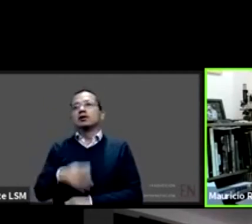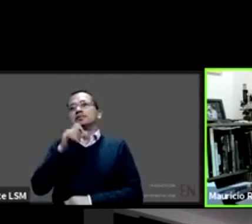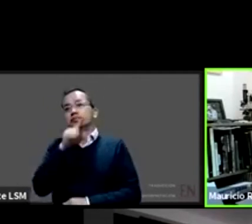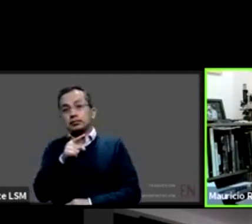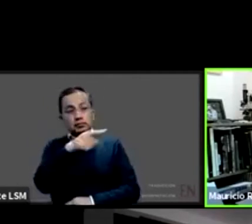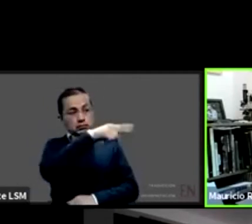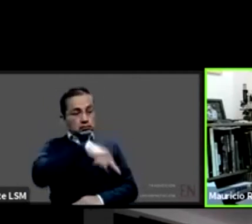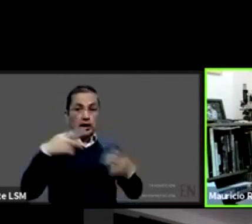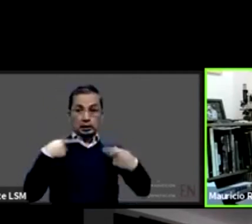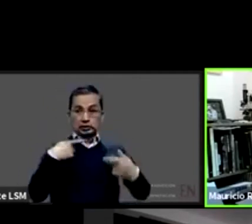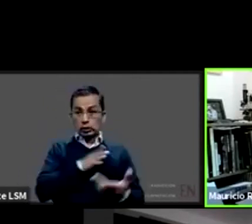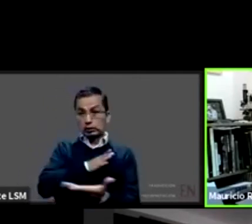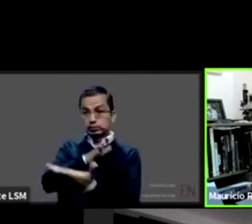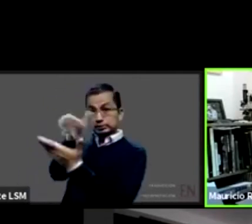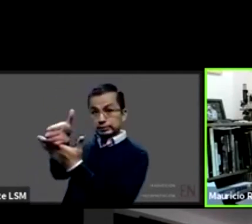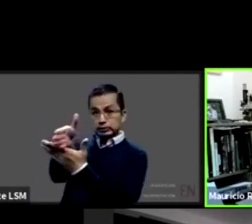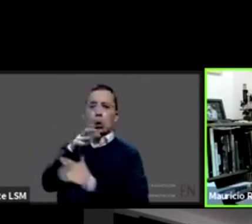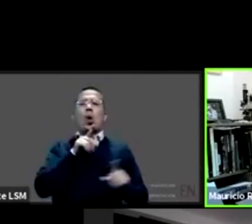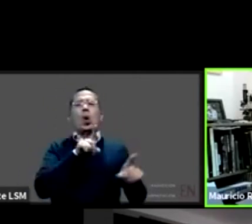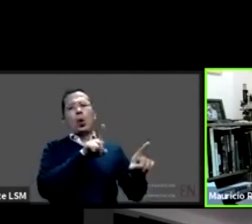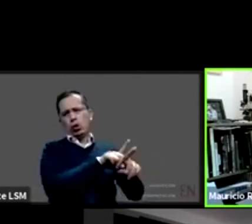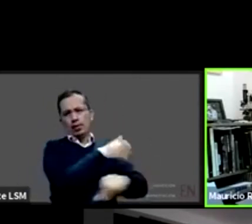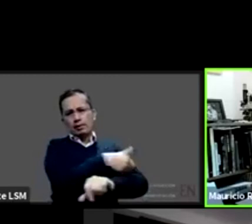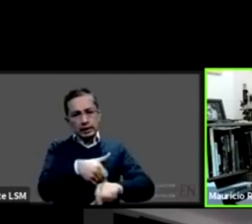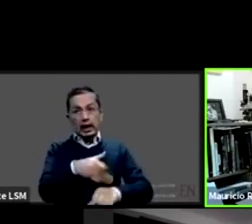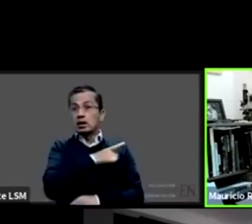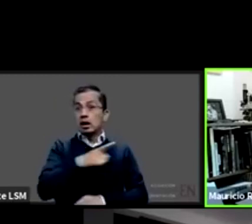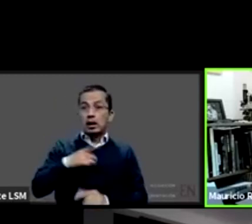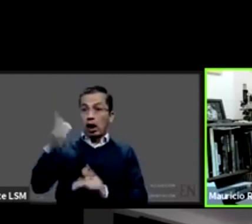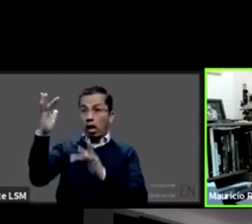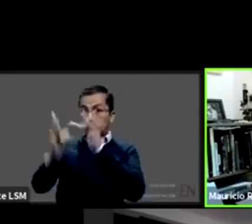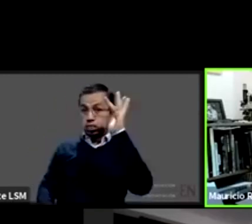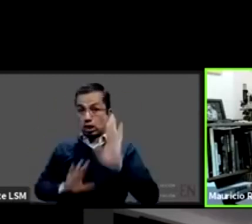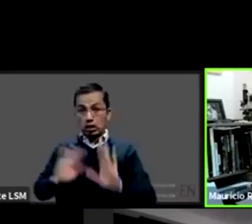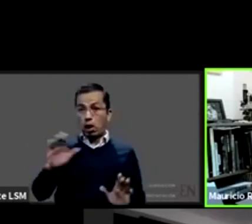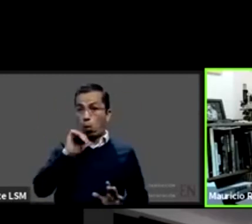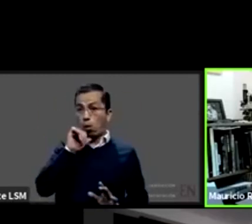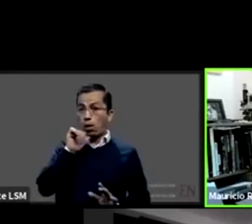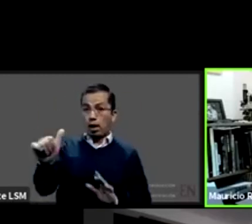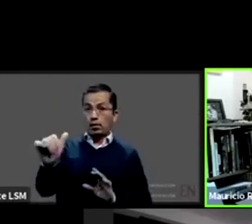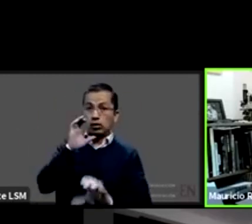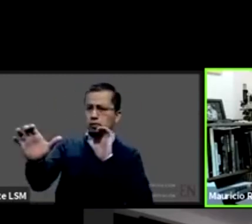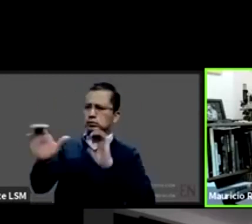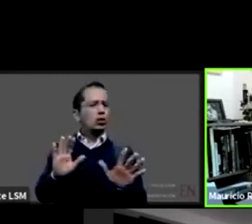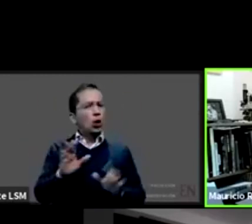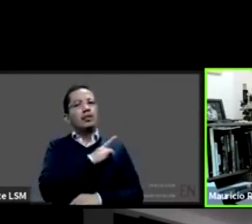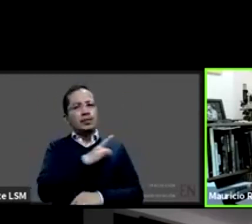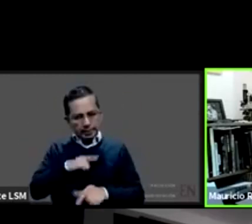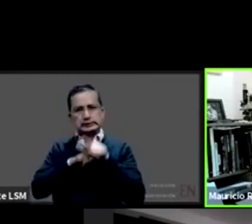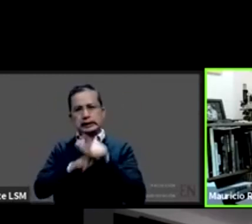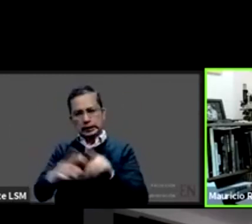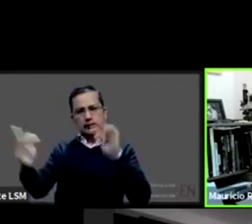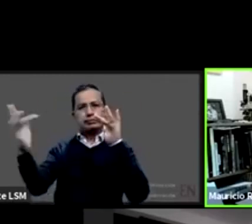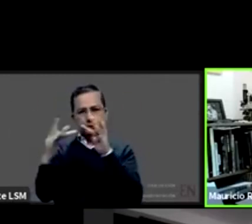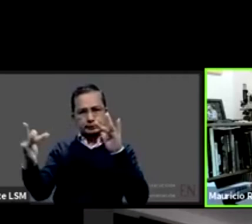que no pierdan el contacto con su institución de origen con su institución habitual en la que se atienden para que puedan ahí